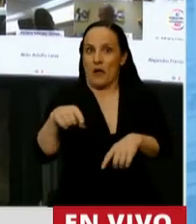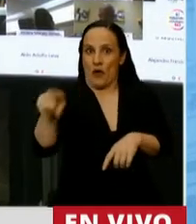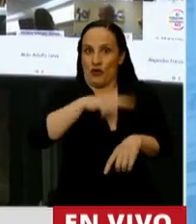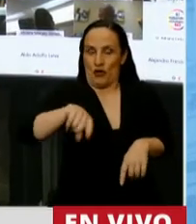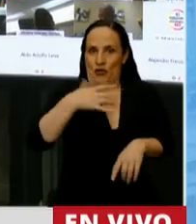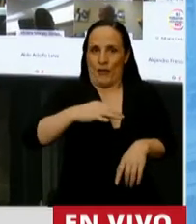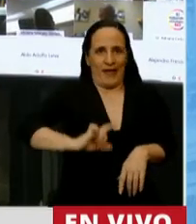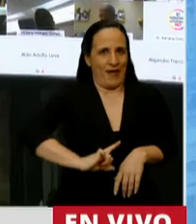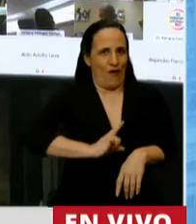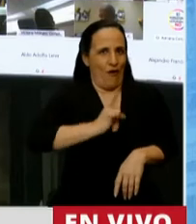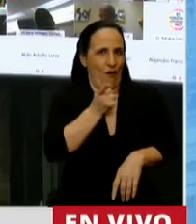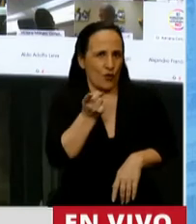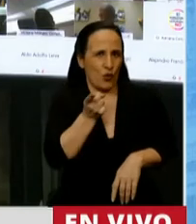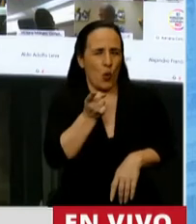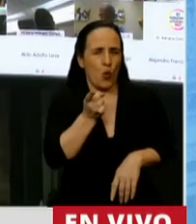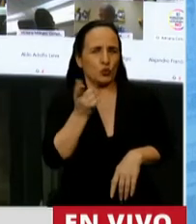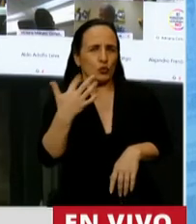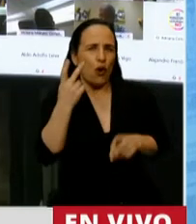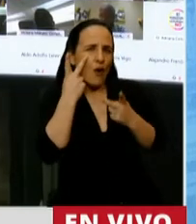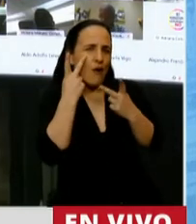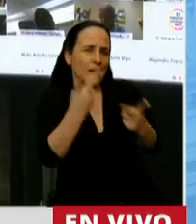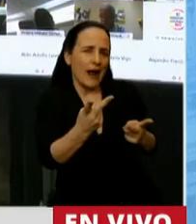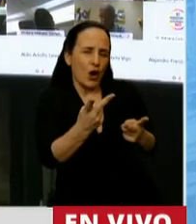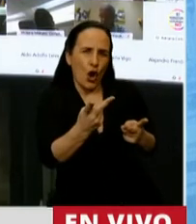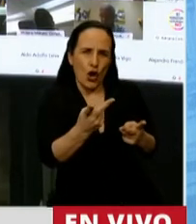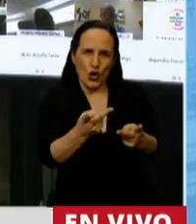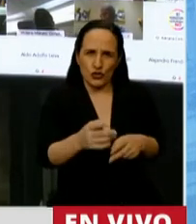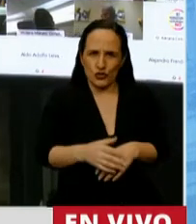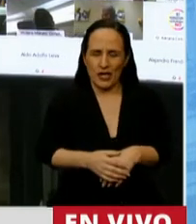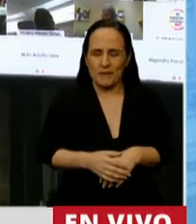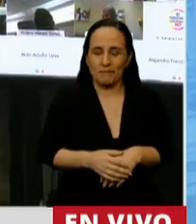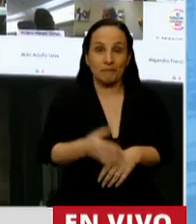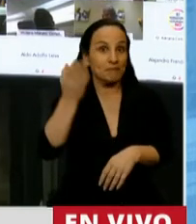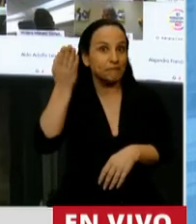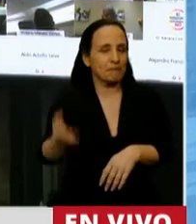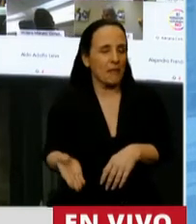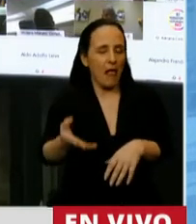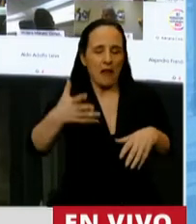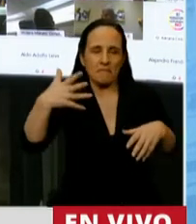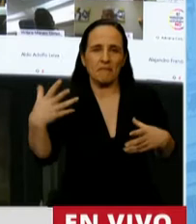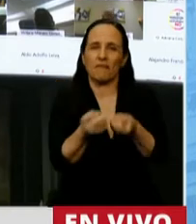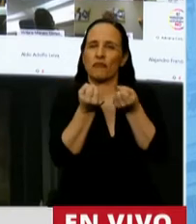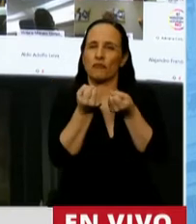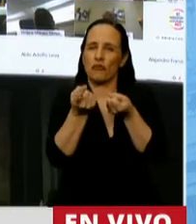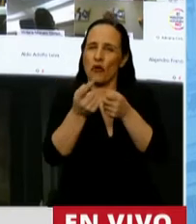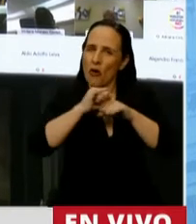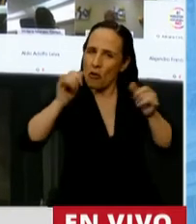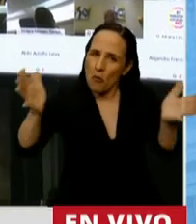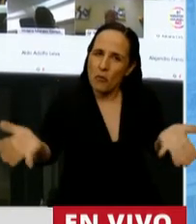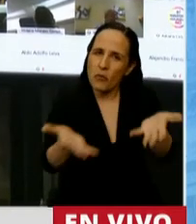orgullo, de nuestro reconocimiento. Él fundó, promovió y fundó